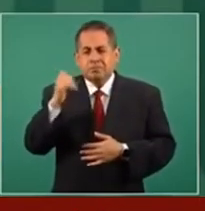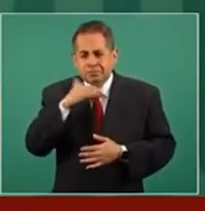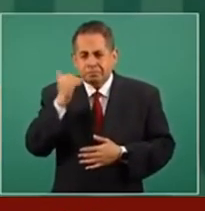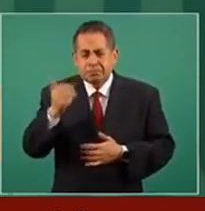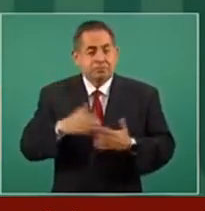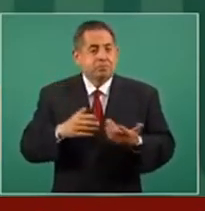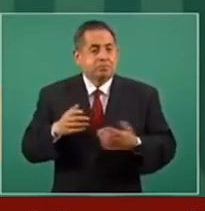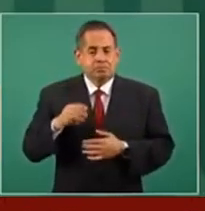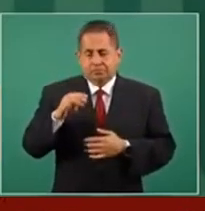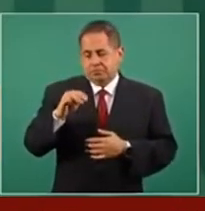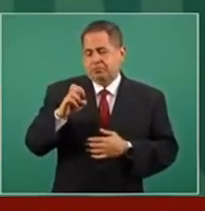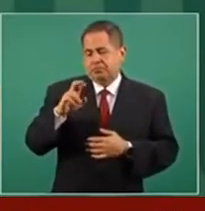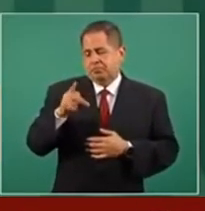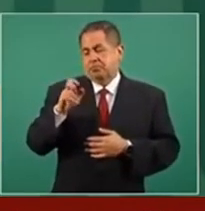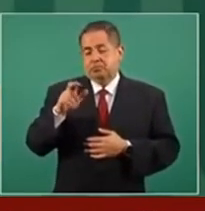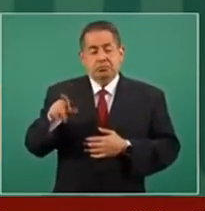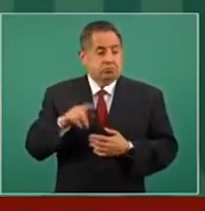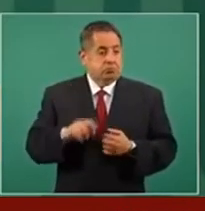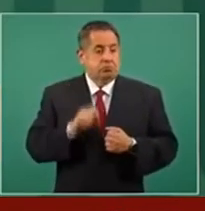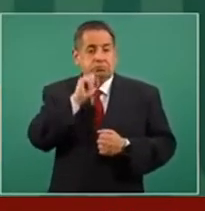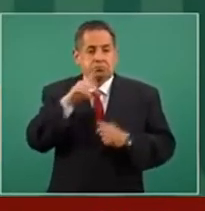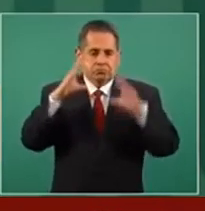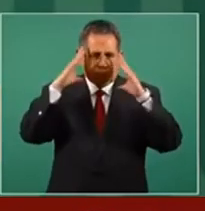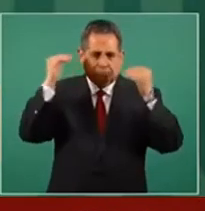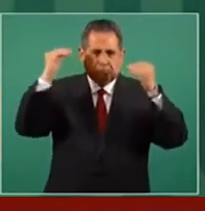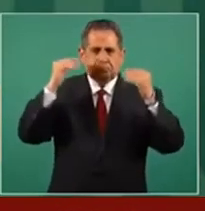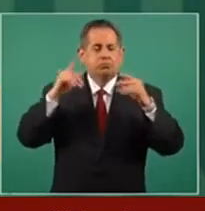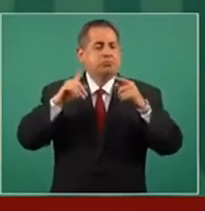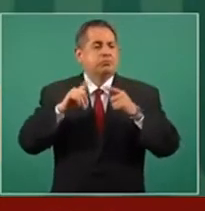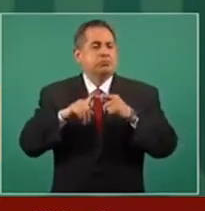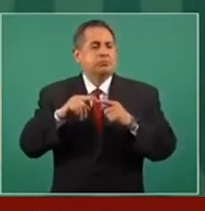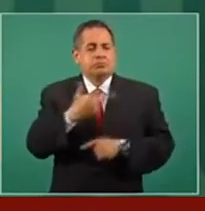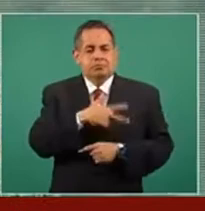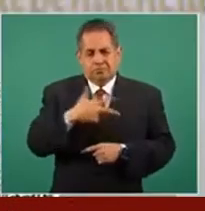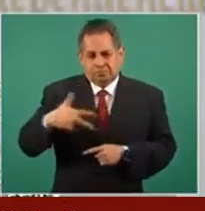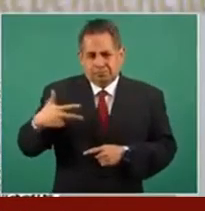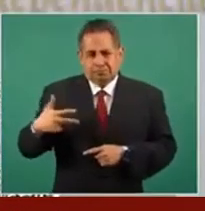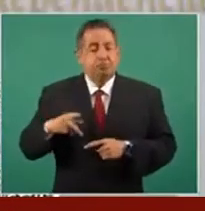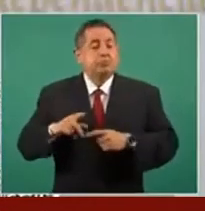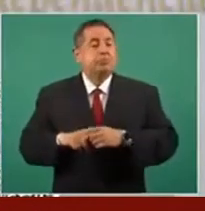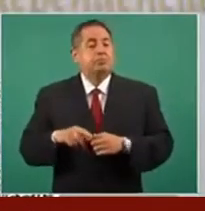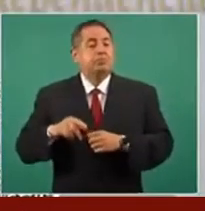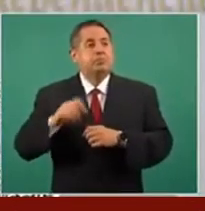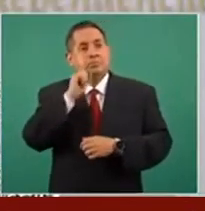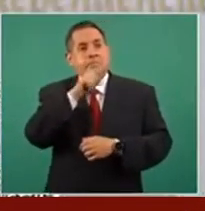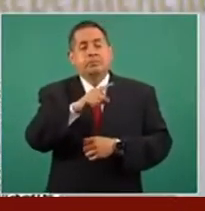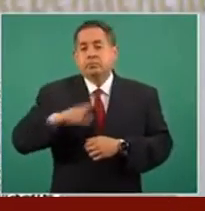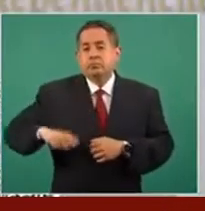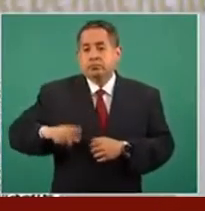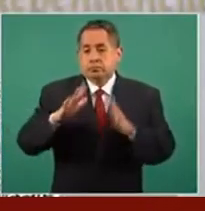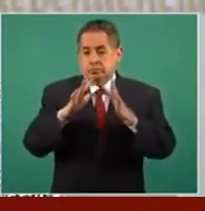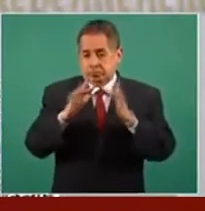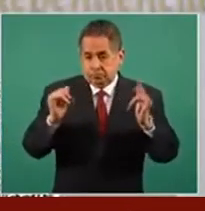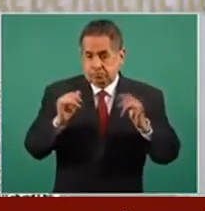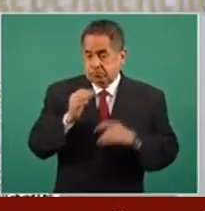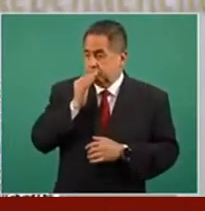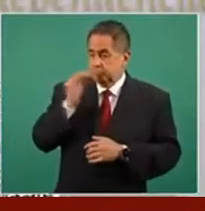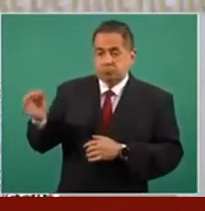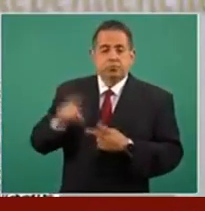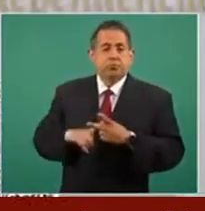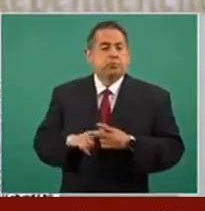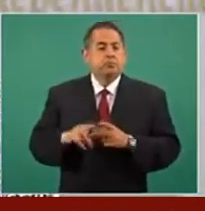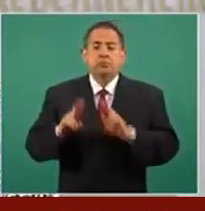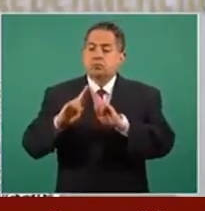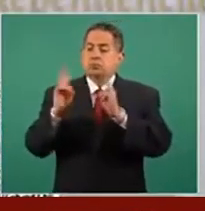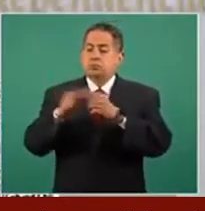la canciller Merkel, de los Países Bajos, de Holanda, de Dinamarca, el vocero del gobierno francés, también la Unión